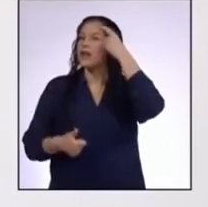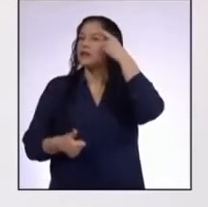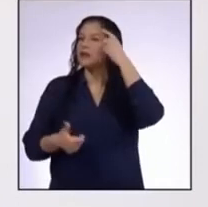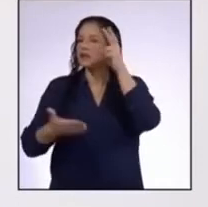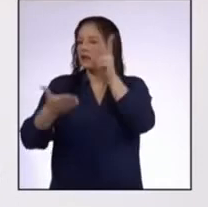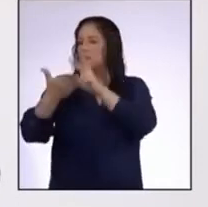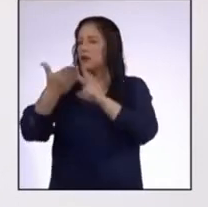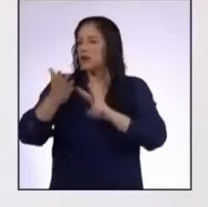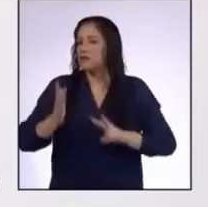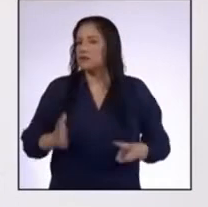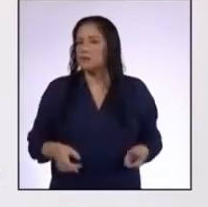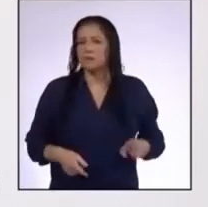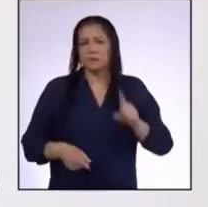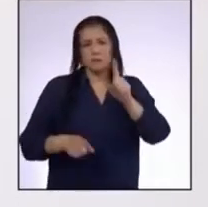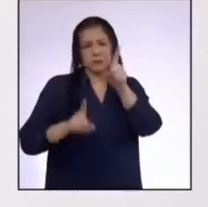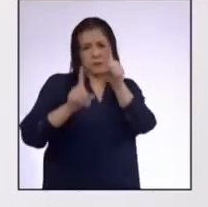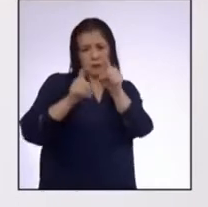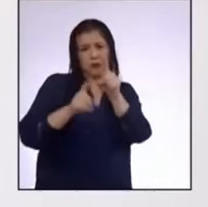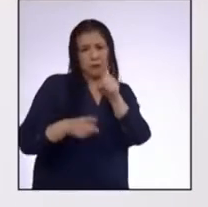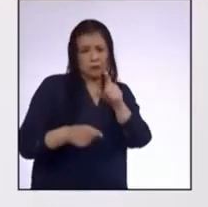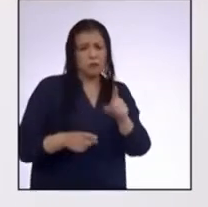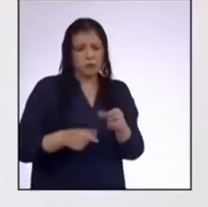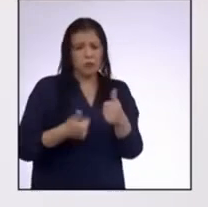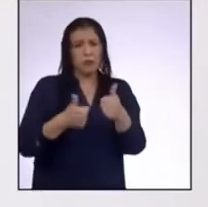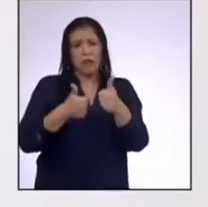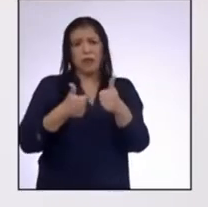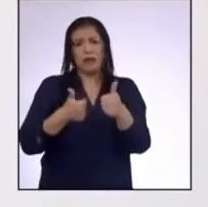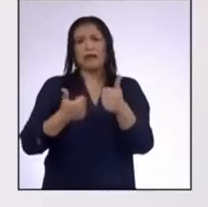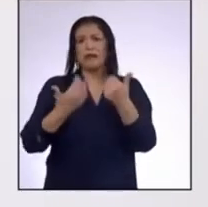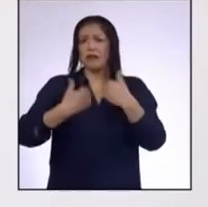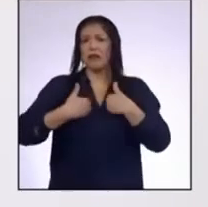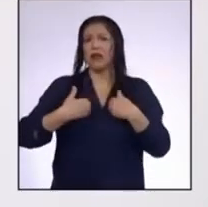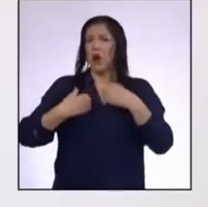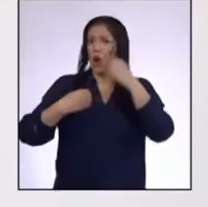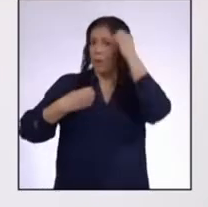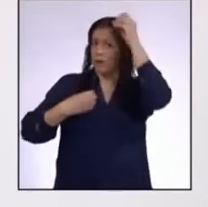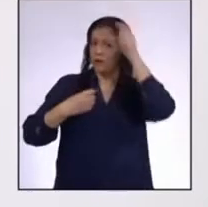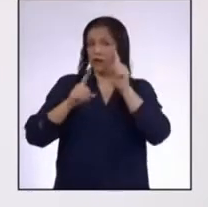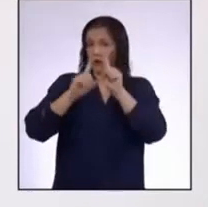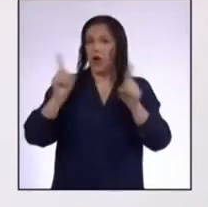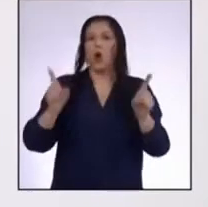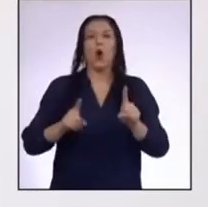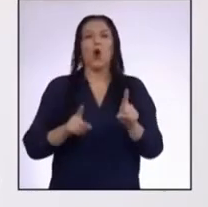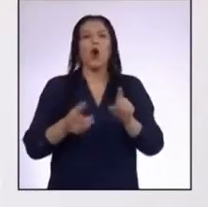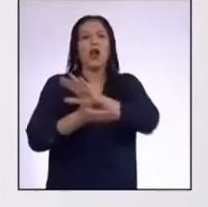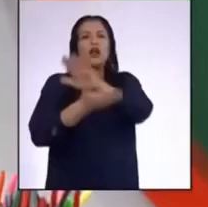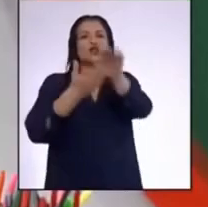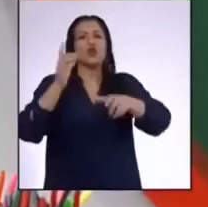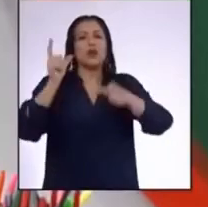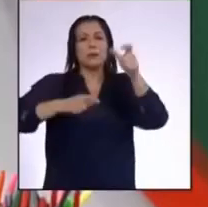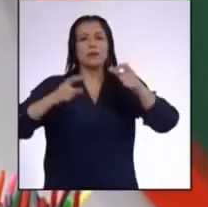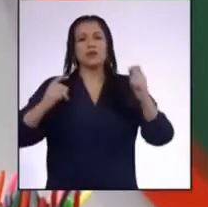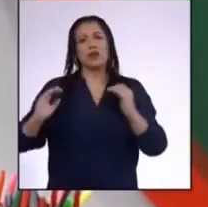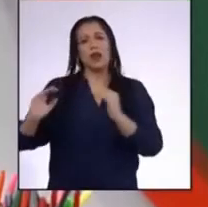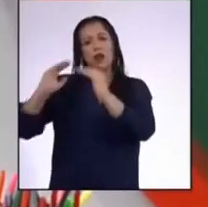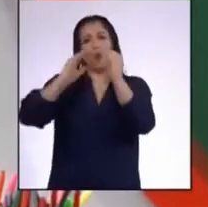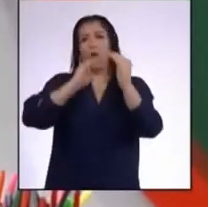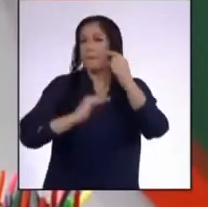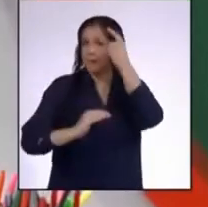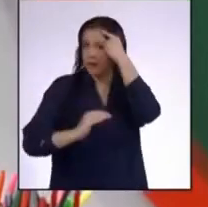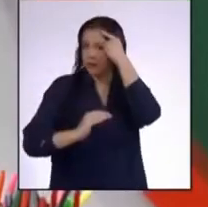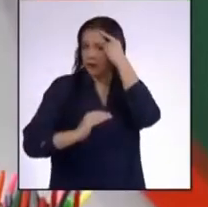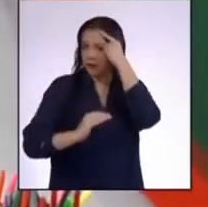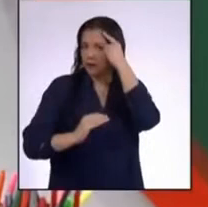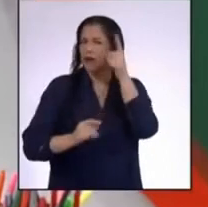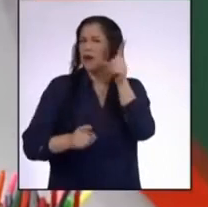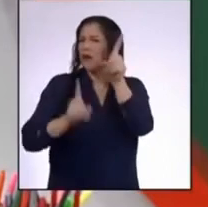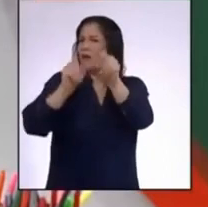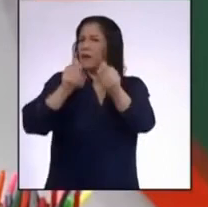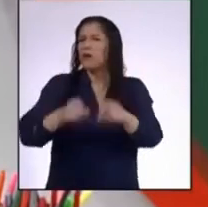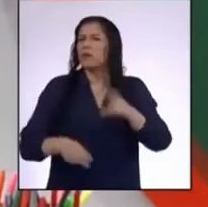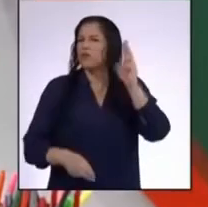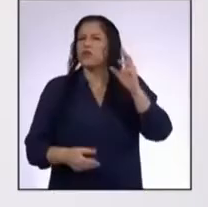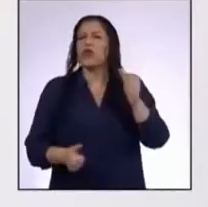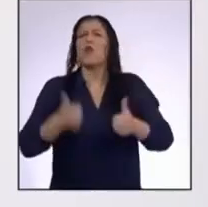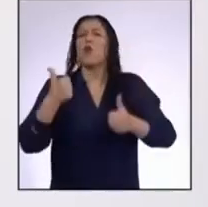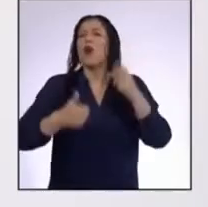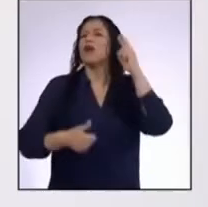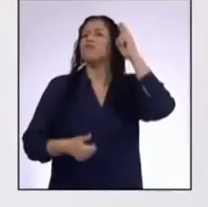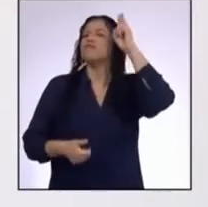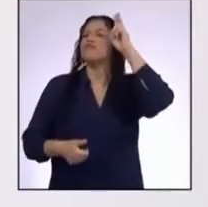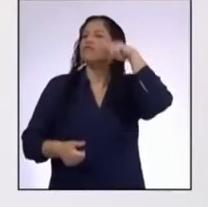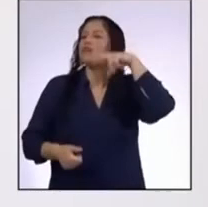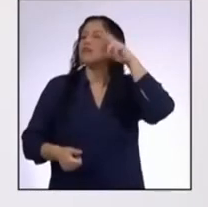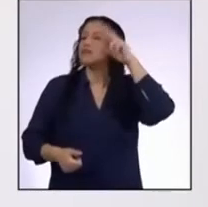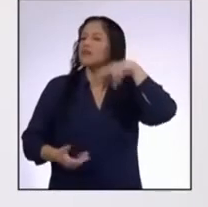¿Está bien que tengan posiciones distintas? ¿O deben pensar igual? Pero profesora, ¿cuál de los dos tiene razón?